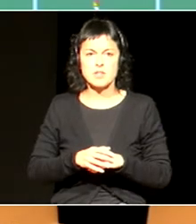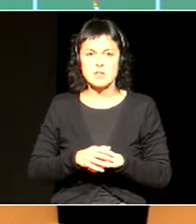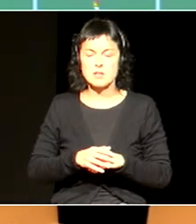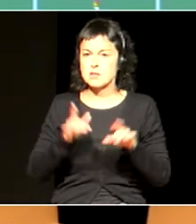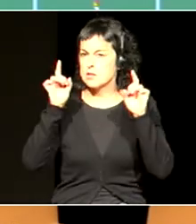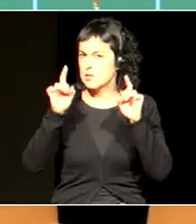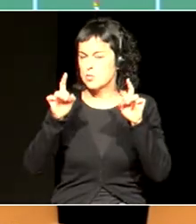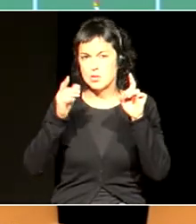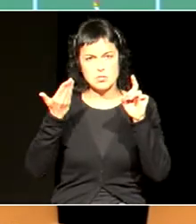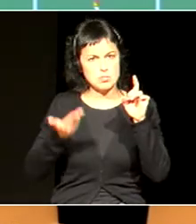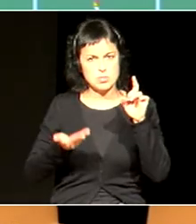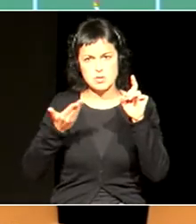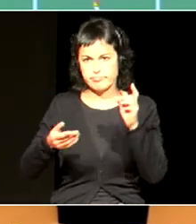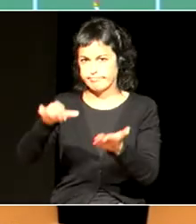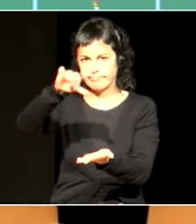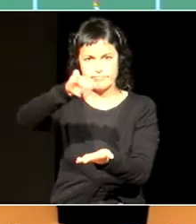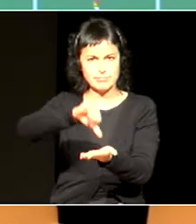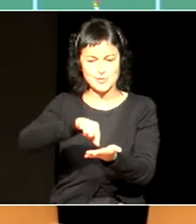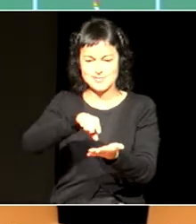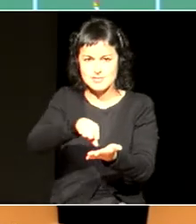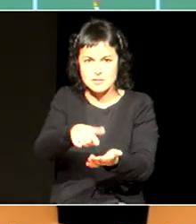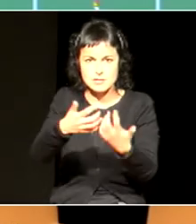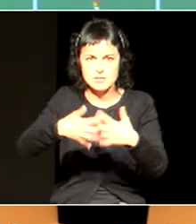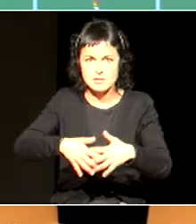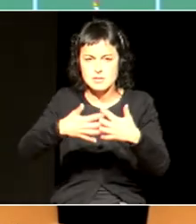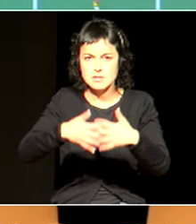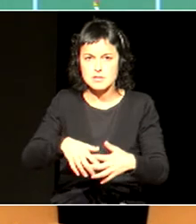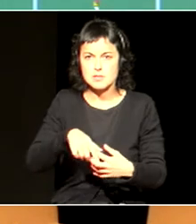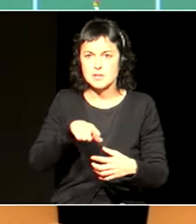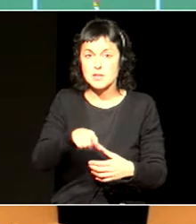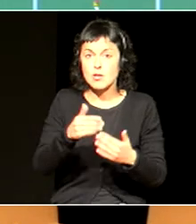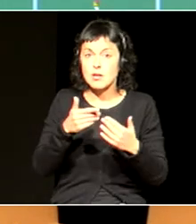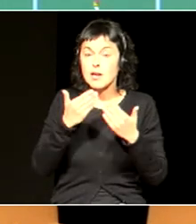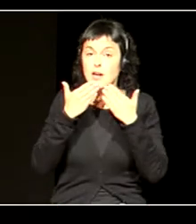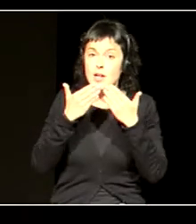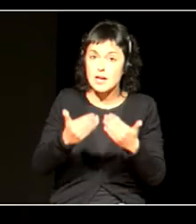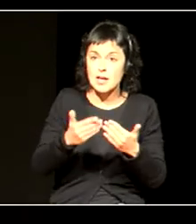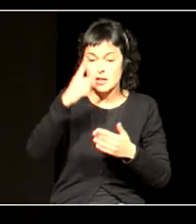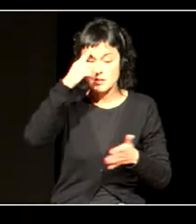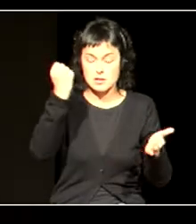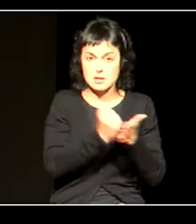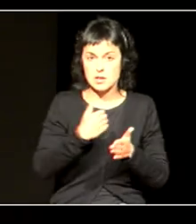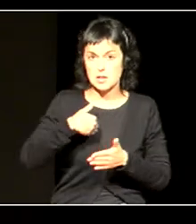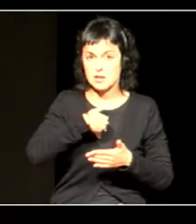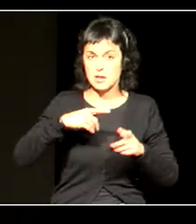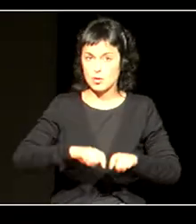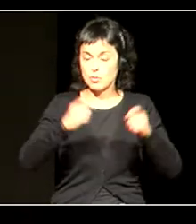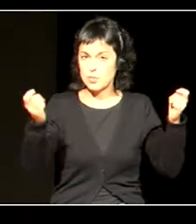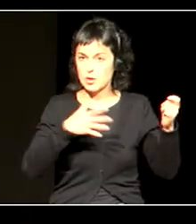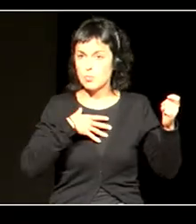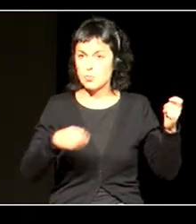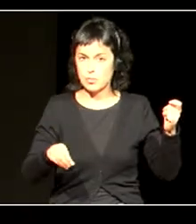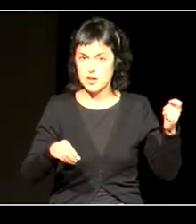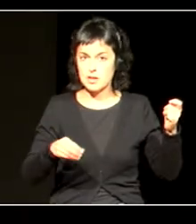elemento central, el motor, para superar los prejuicios y estereotipos de género y que la escuela es un agente